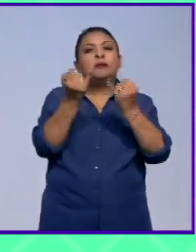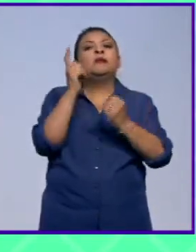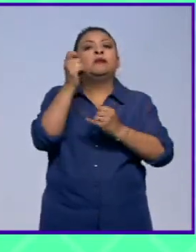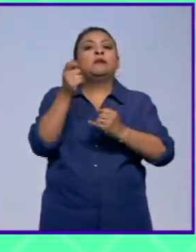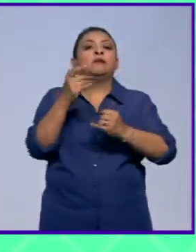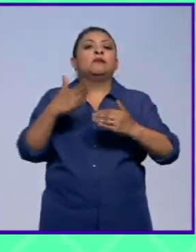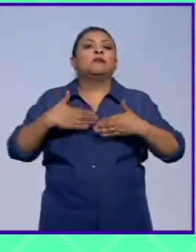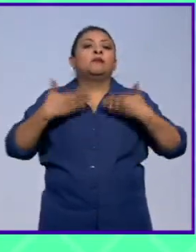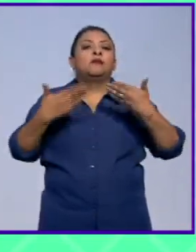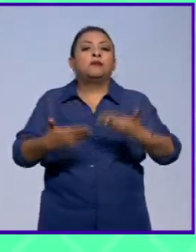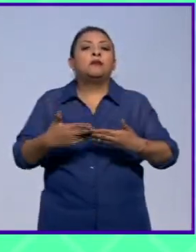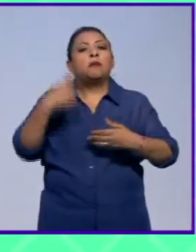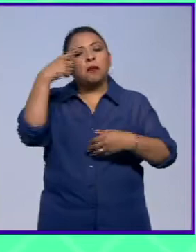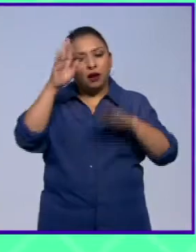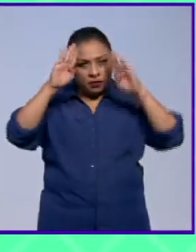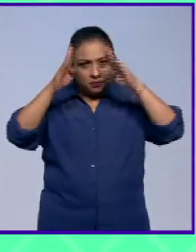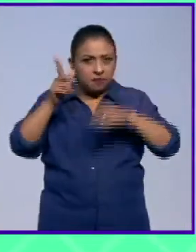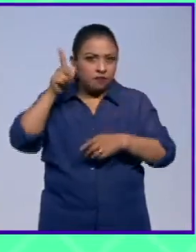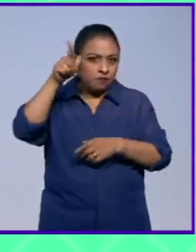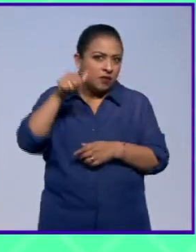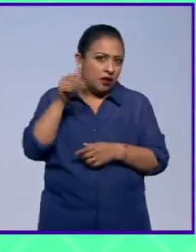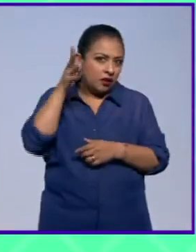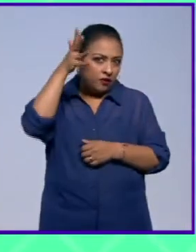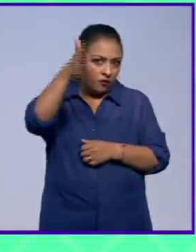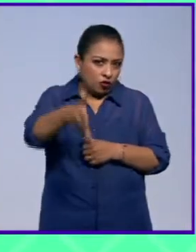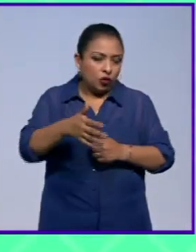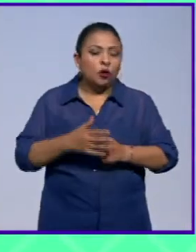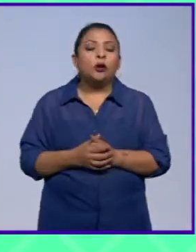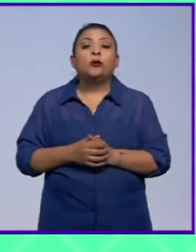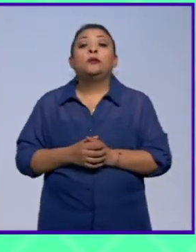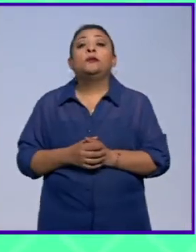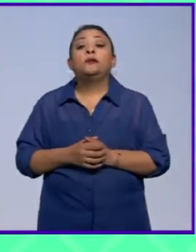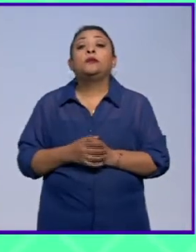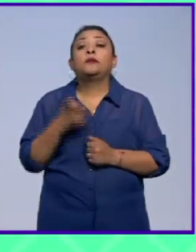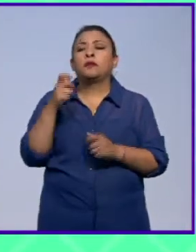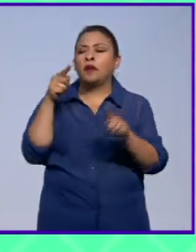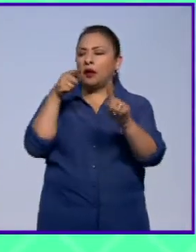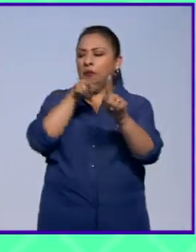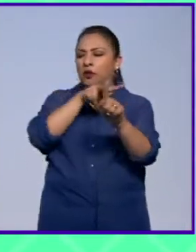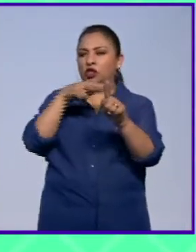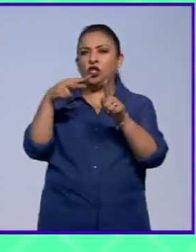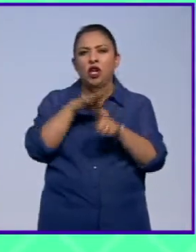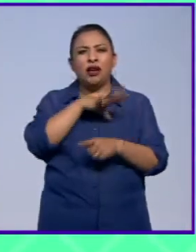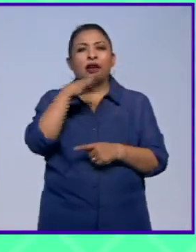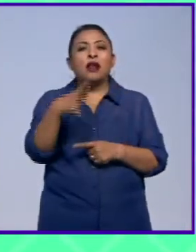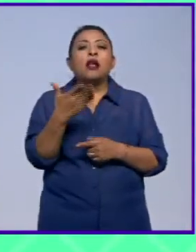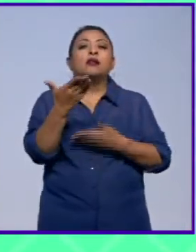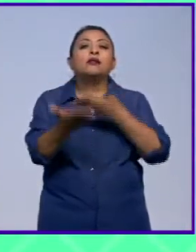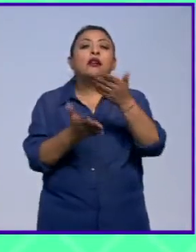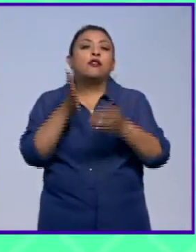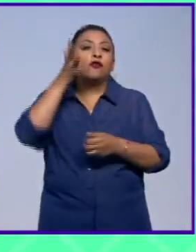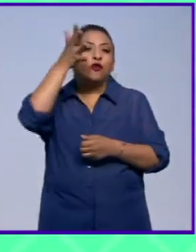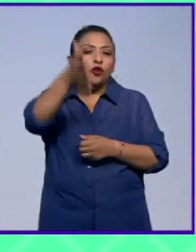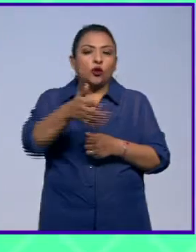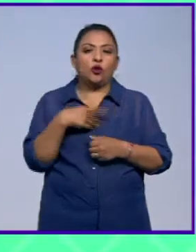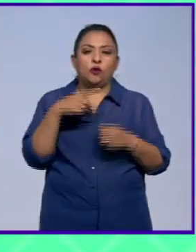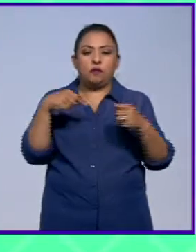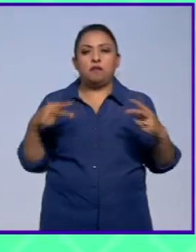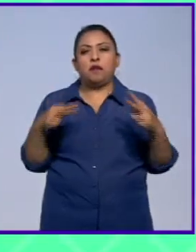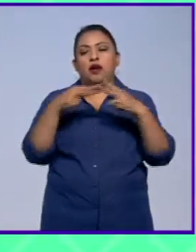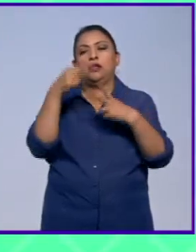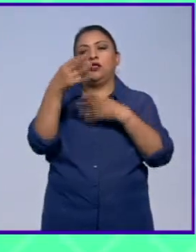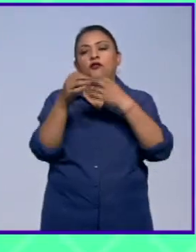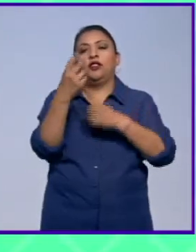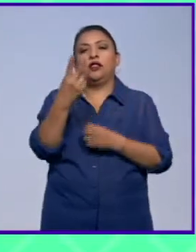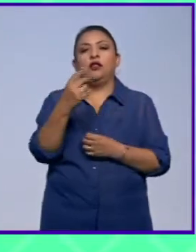trabajar para el mañana desde París para Noticias